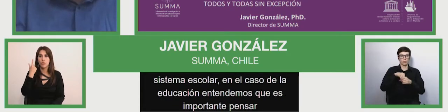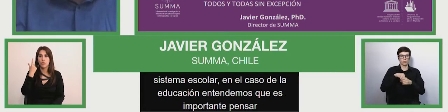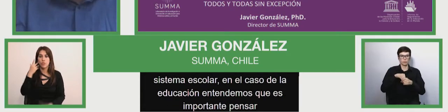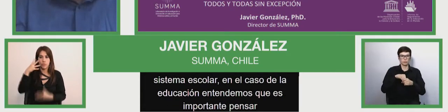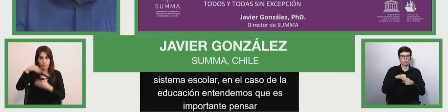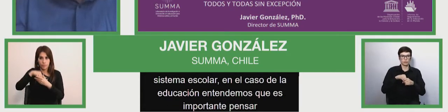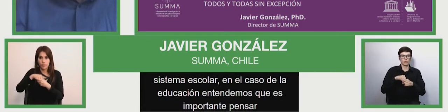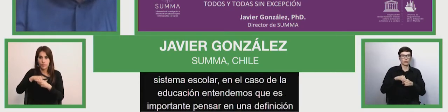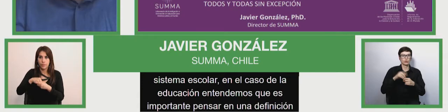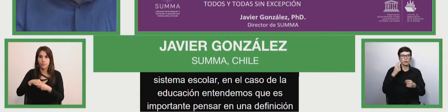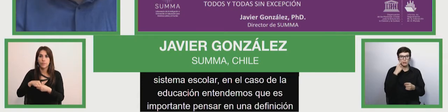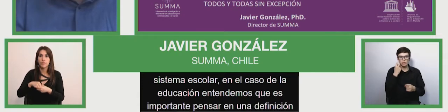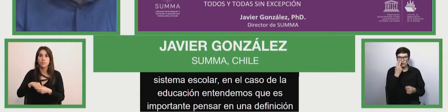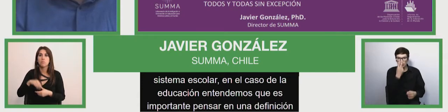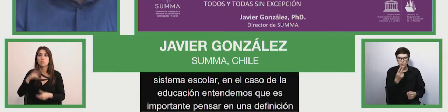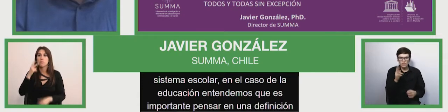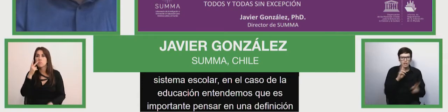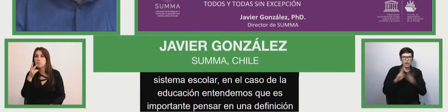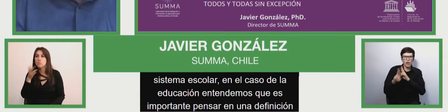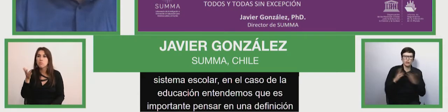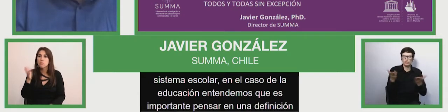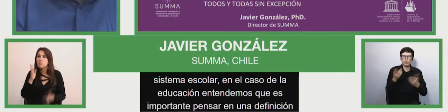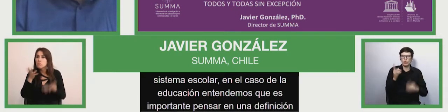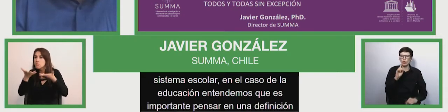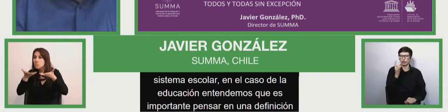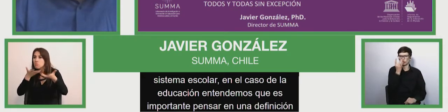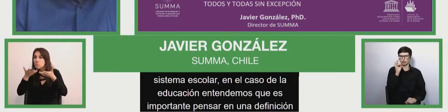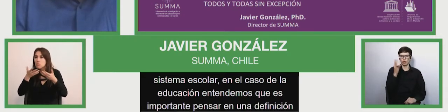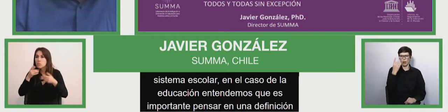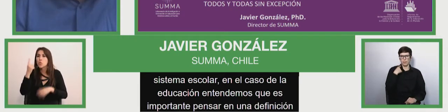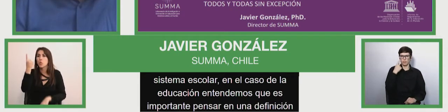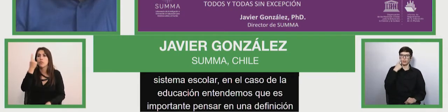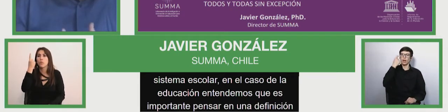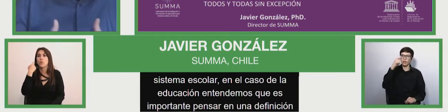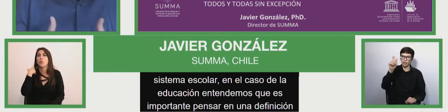solamente reconocer, sino que también valorar y especialmente